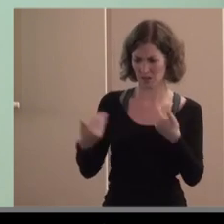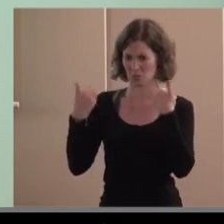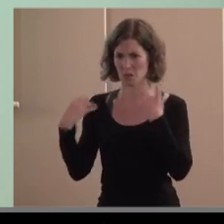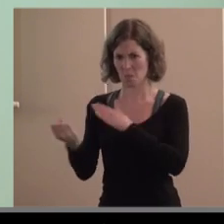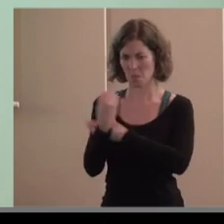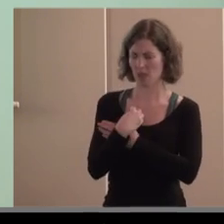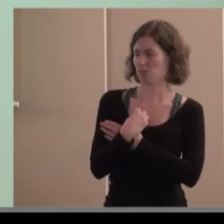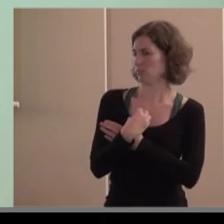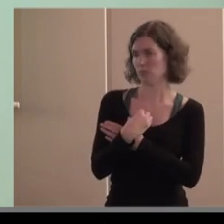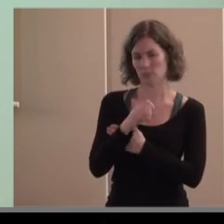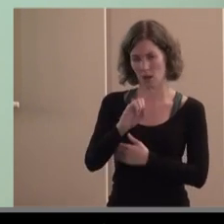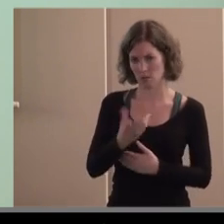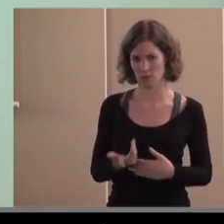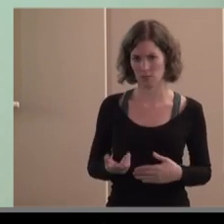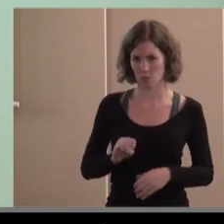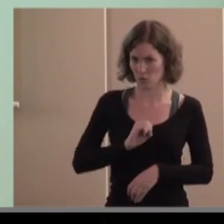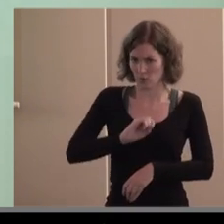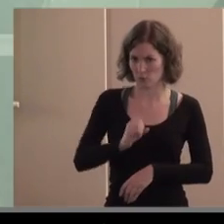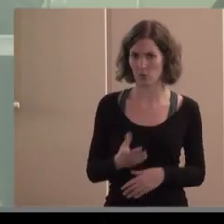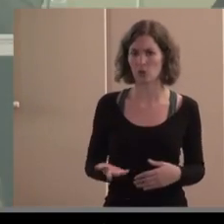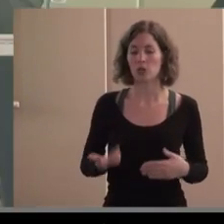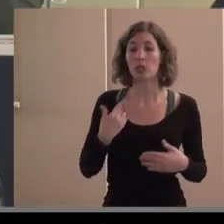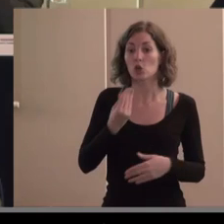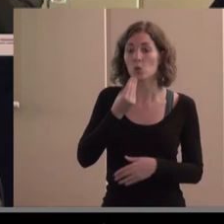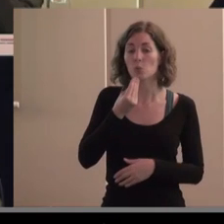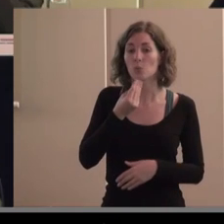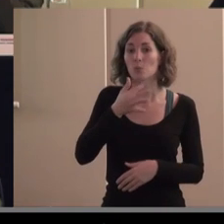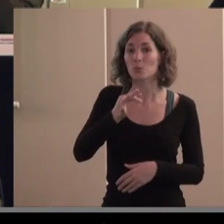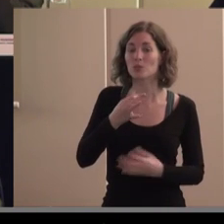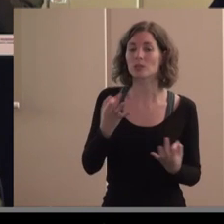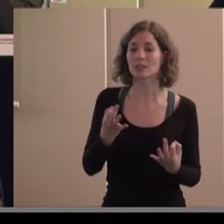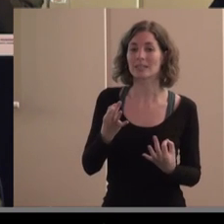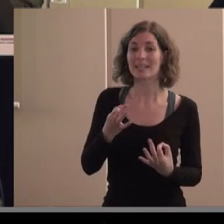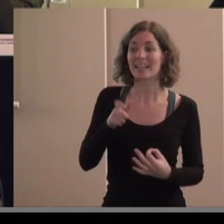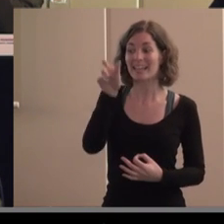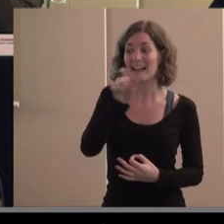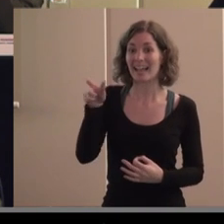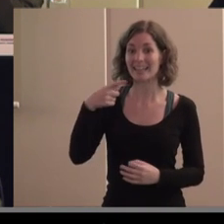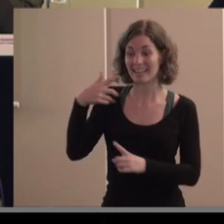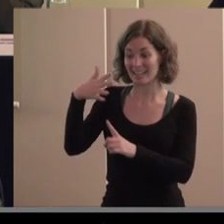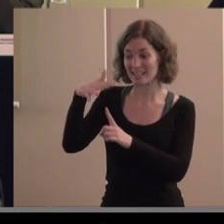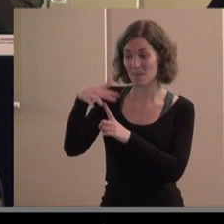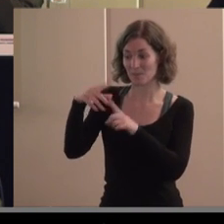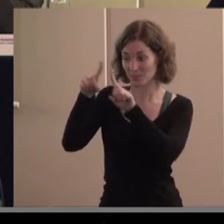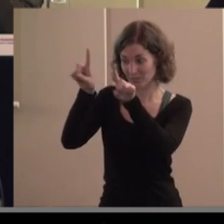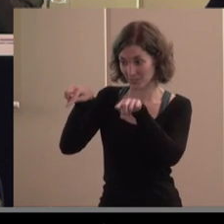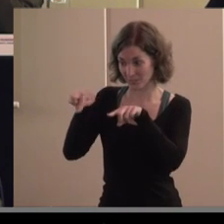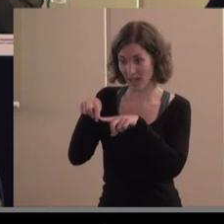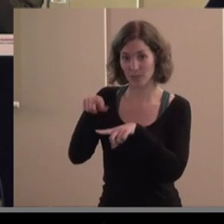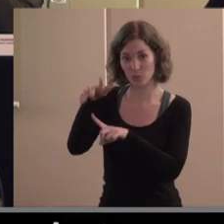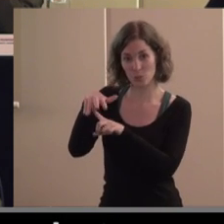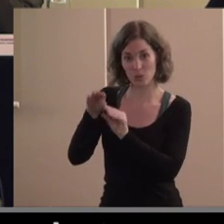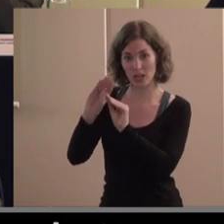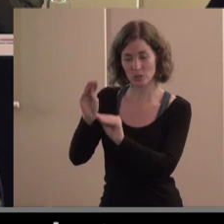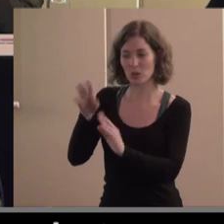joder pues me resulta y lo bueno sería que la gente entendiera el recibo eso sería responsable más allá de no es que